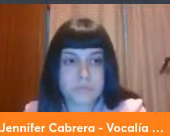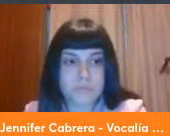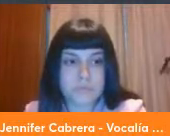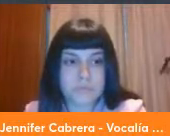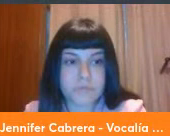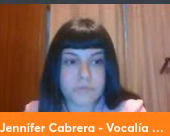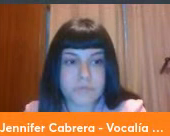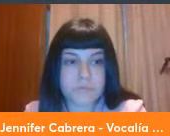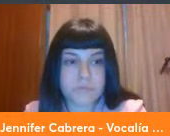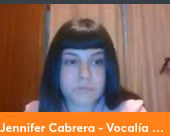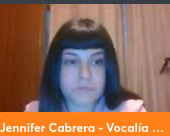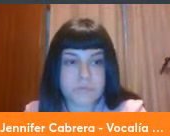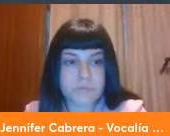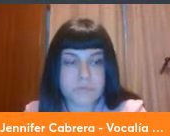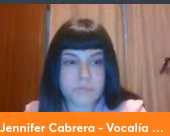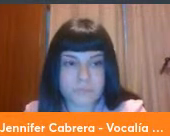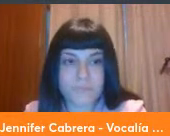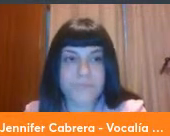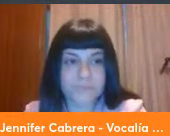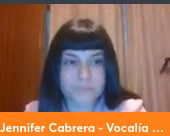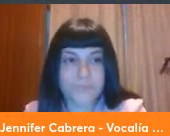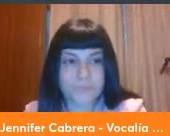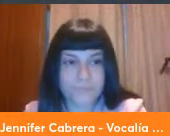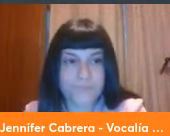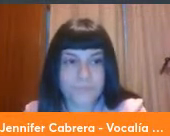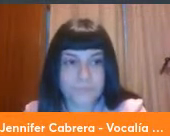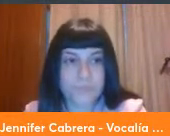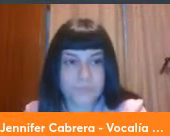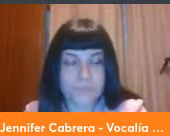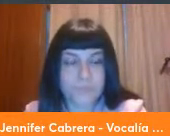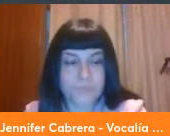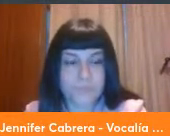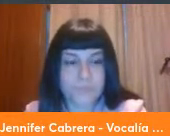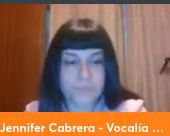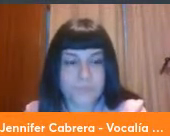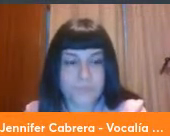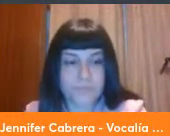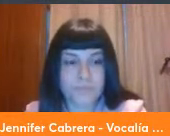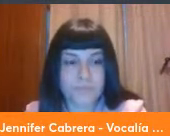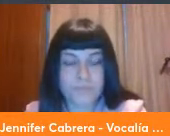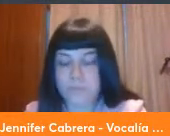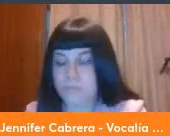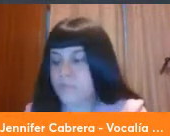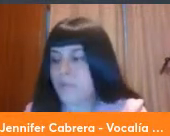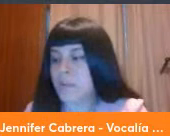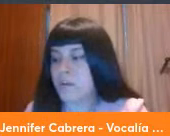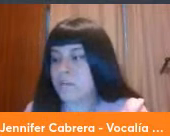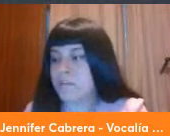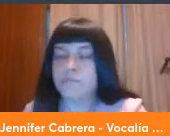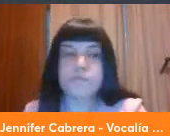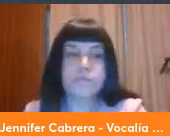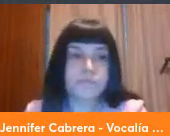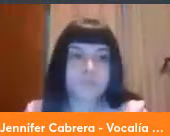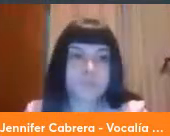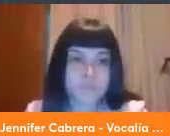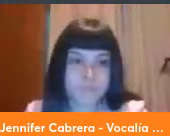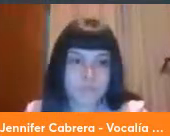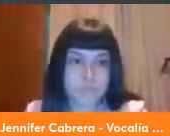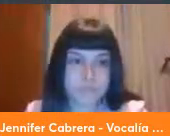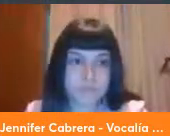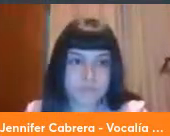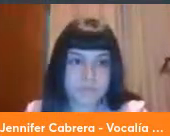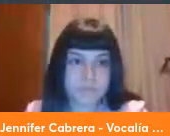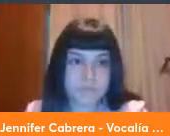sostenible para los funcionarios de la universidad y otro que va a ser un curso un MOOC que es un curso abierto para lo cual contamos con